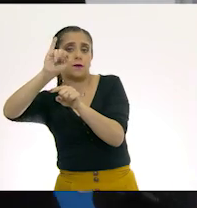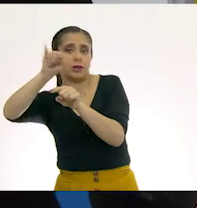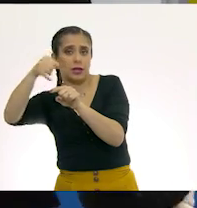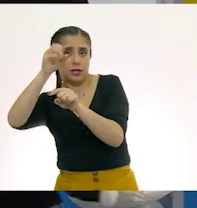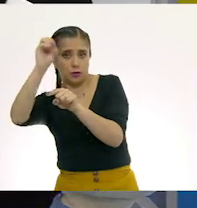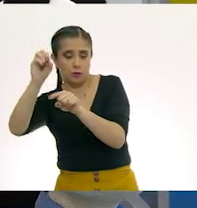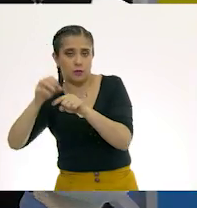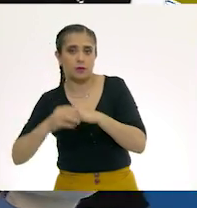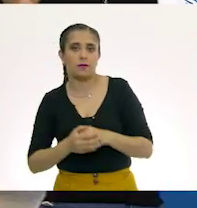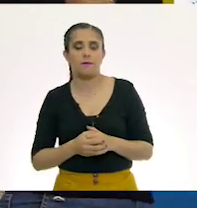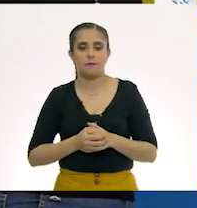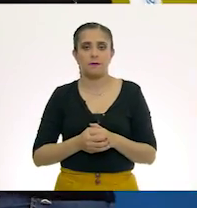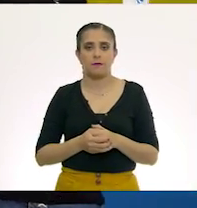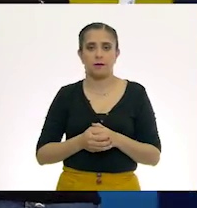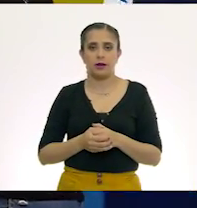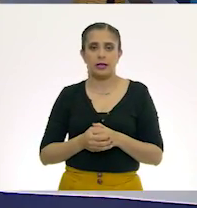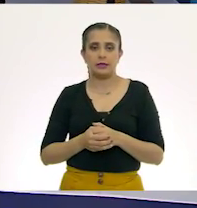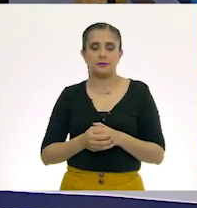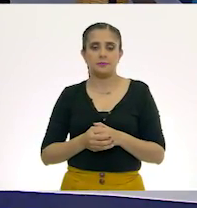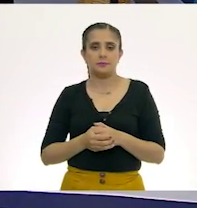cambia el significado de la palabra?